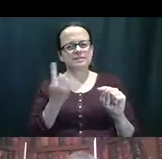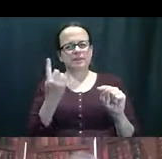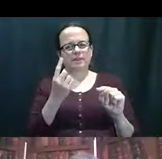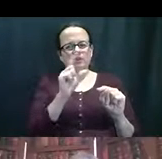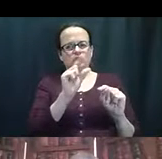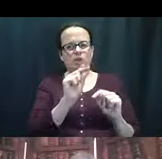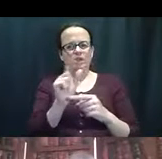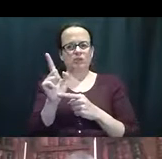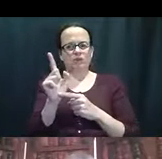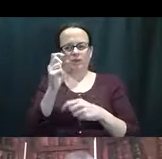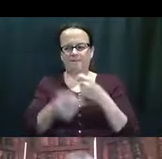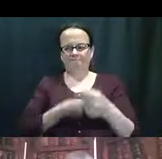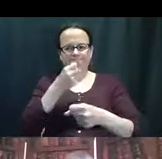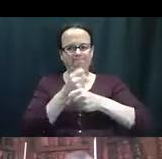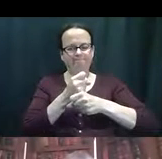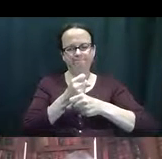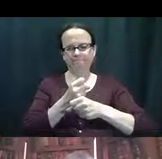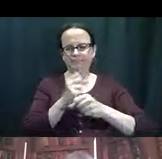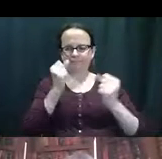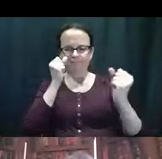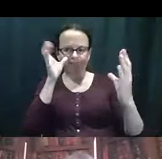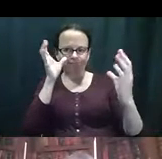Es, esto es algo que en 2021,